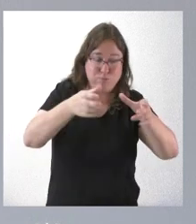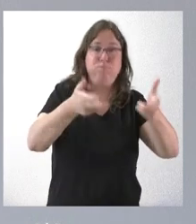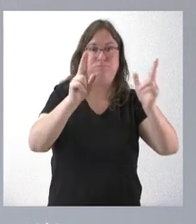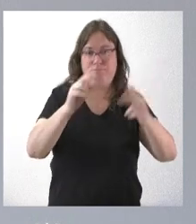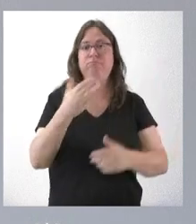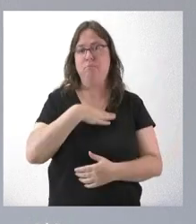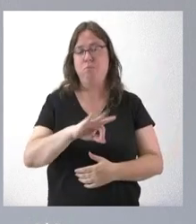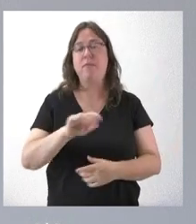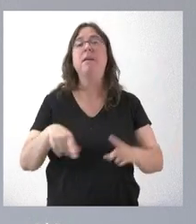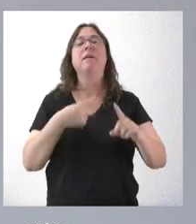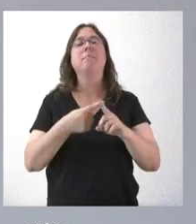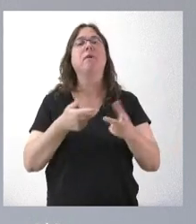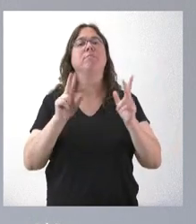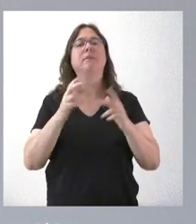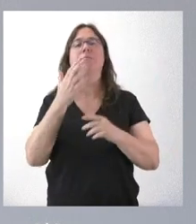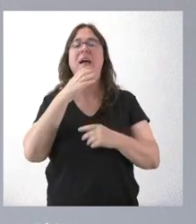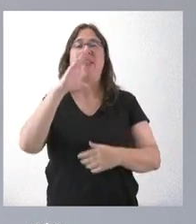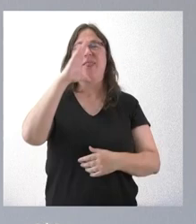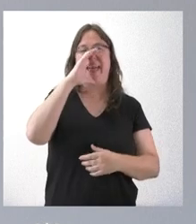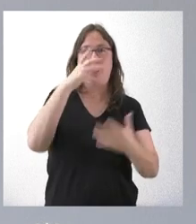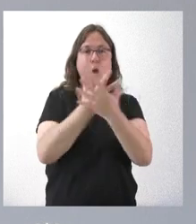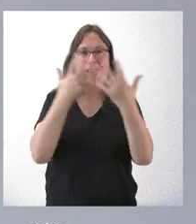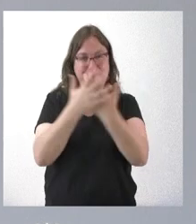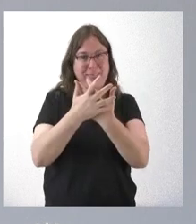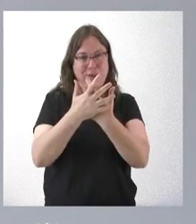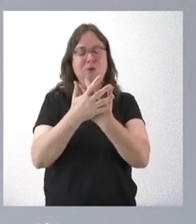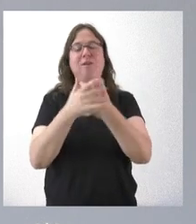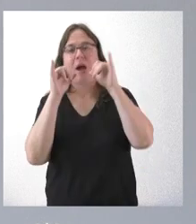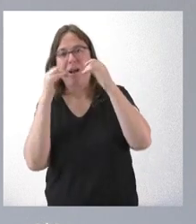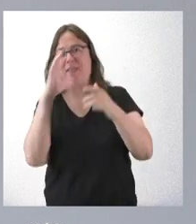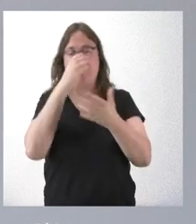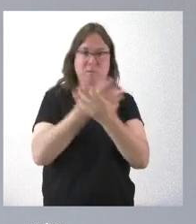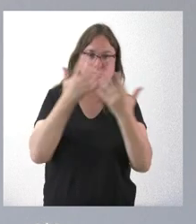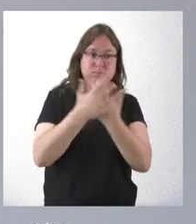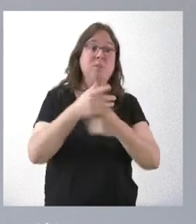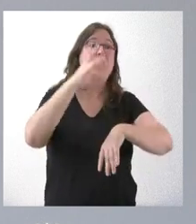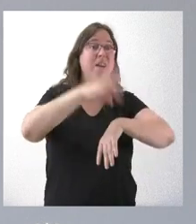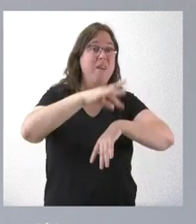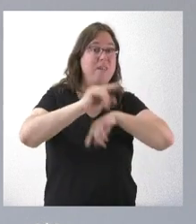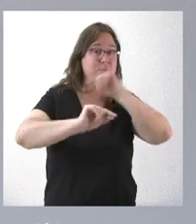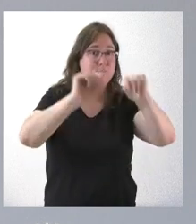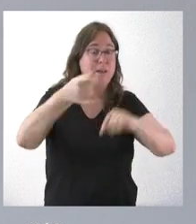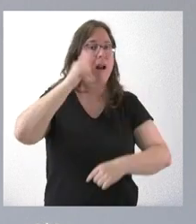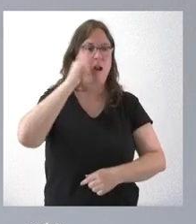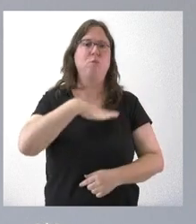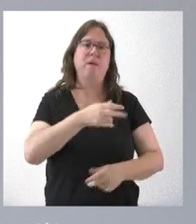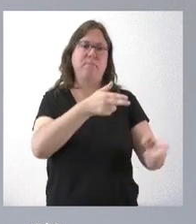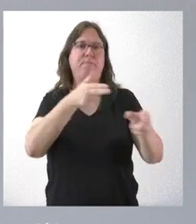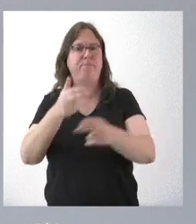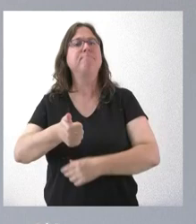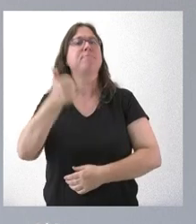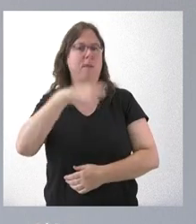ejemplo. Se habilita también la caza de cerdos híbridos, que también producen este tipo de riesgo sanitario,